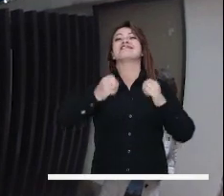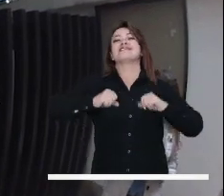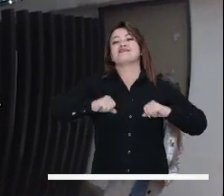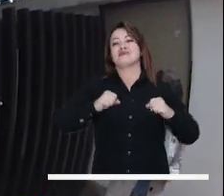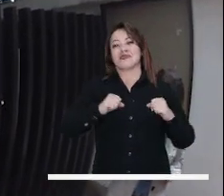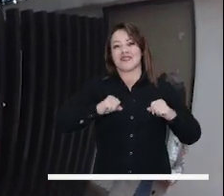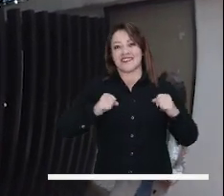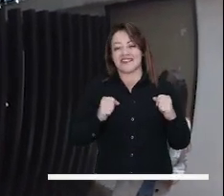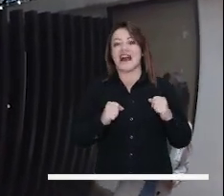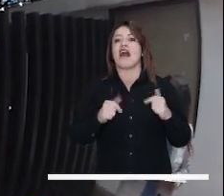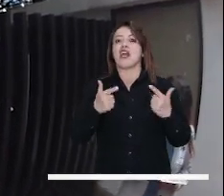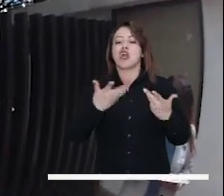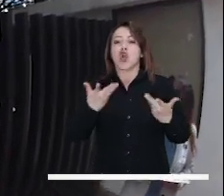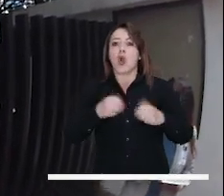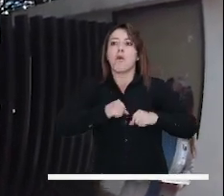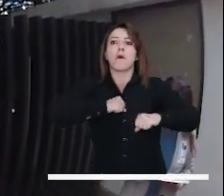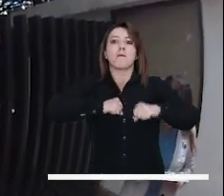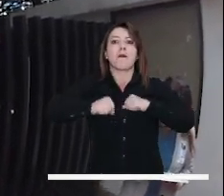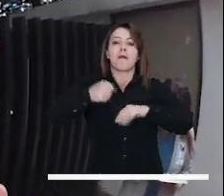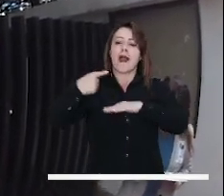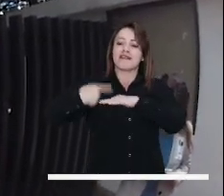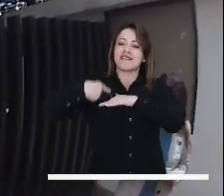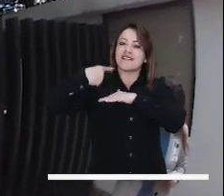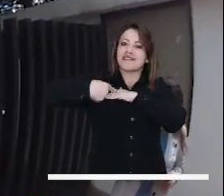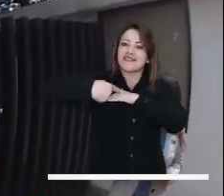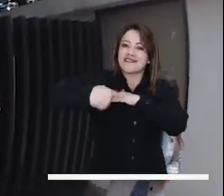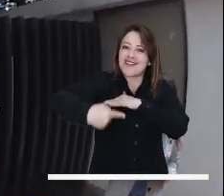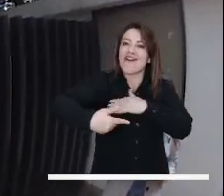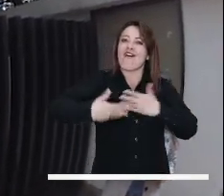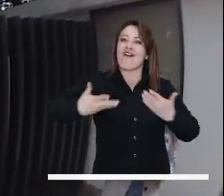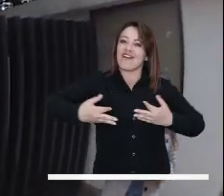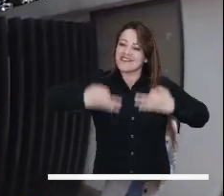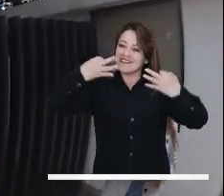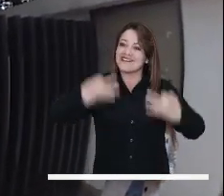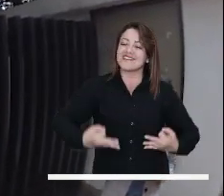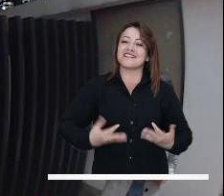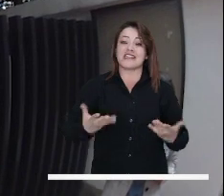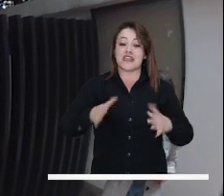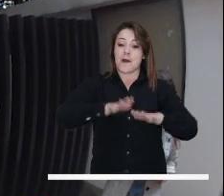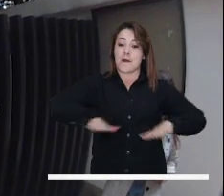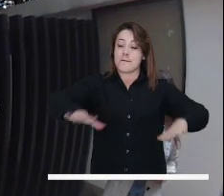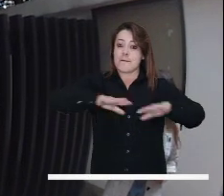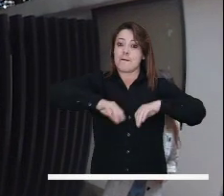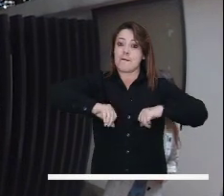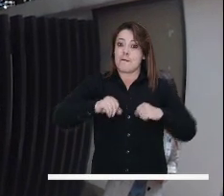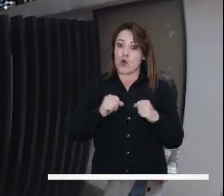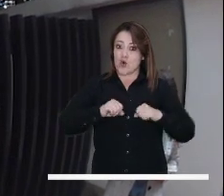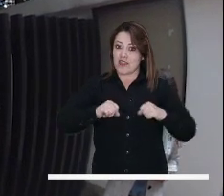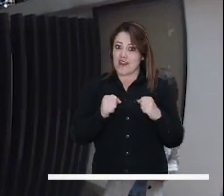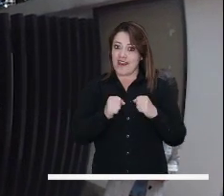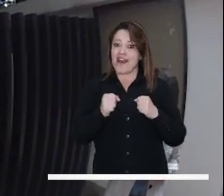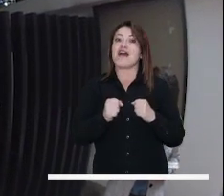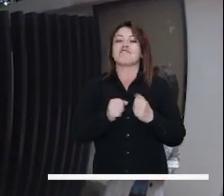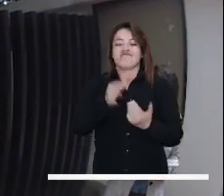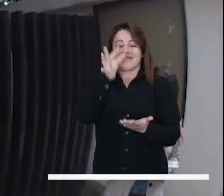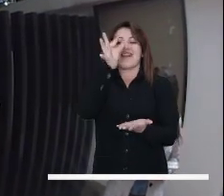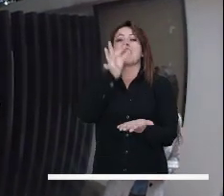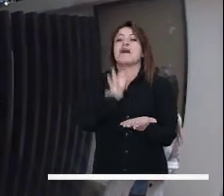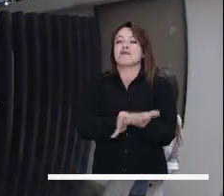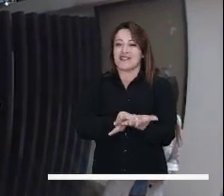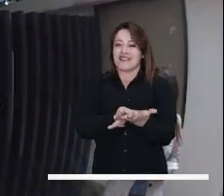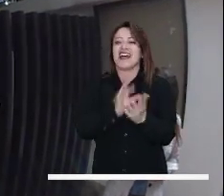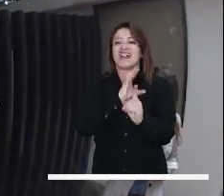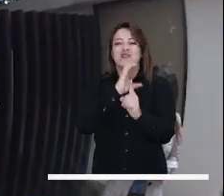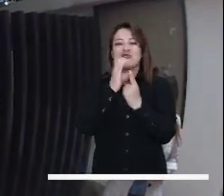a la ciudad de Bogotá en esa tradición que siempre le fue característica. Bogotá es